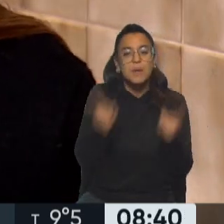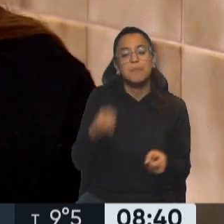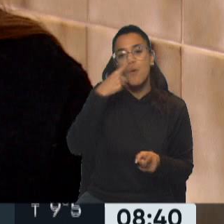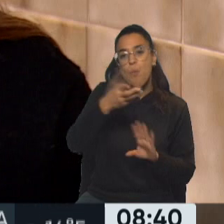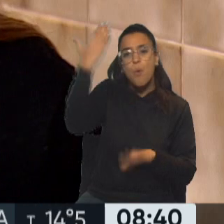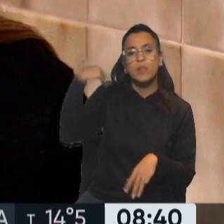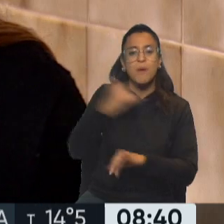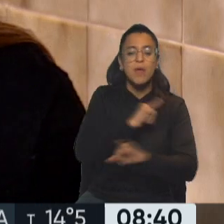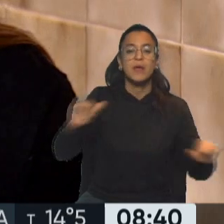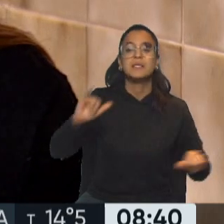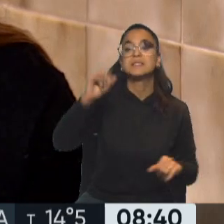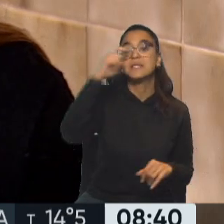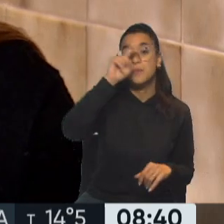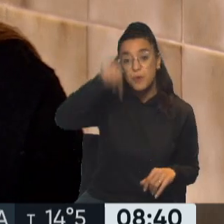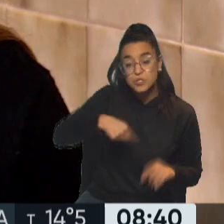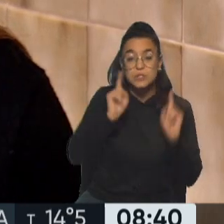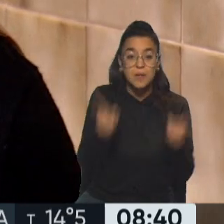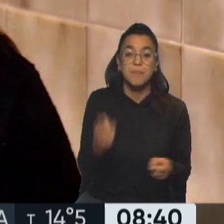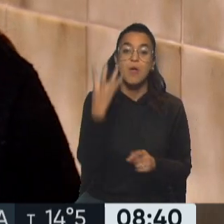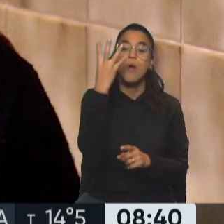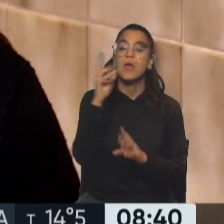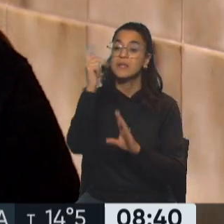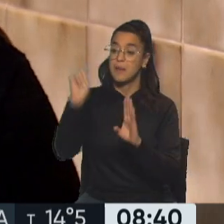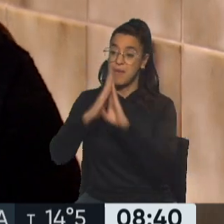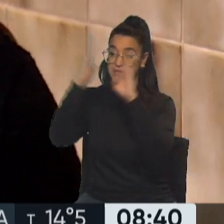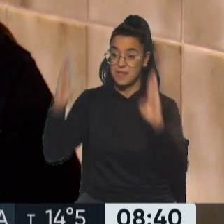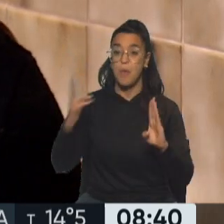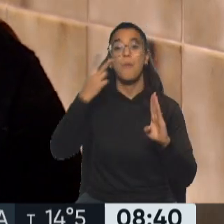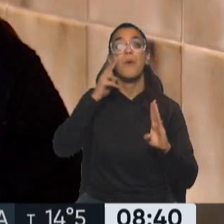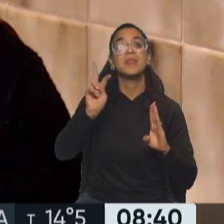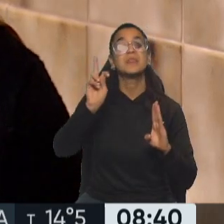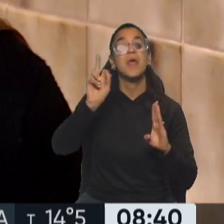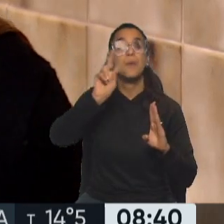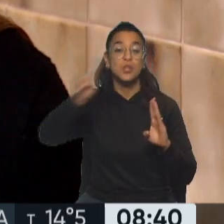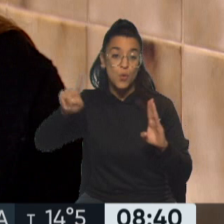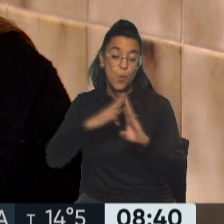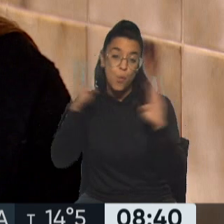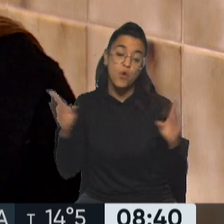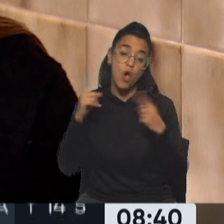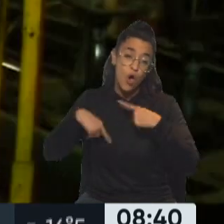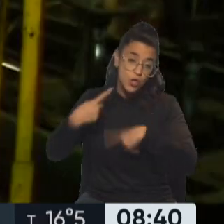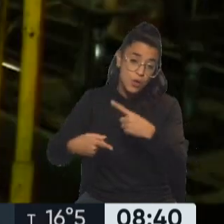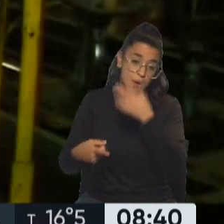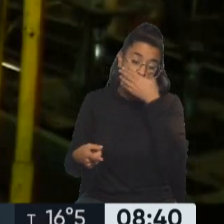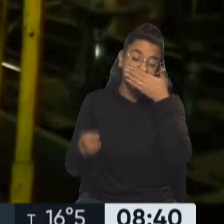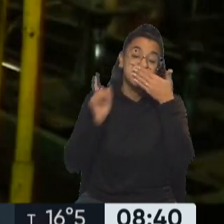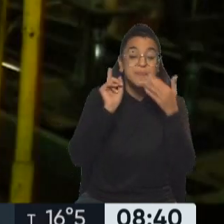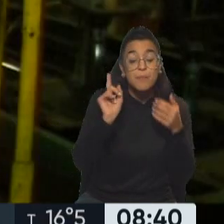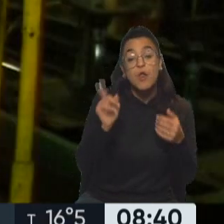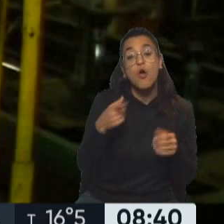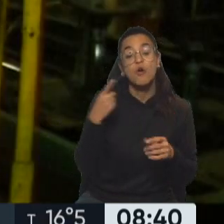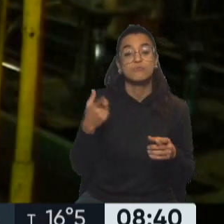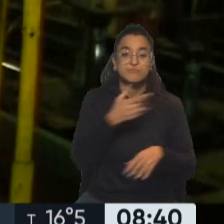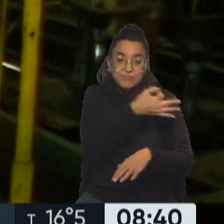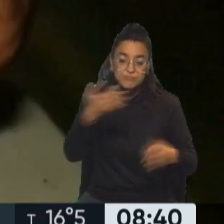era del 7% para el cuarto trimestre del 2021, por lo tanto seguimos en esa tendencia, pero bueno, lo correcto es comparar